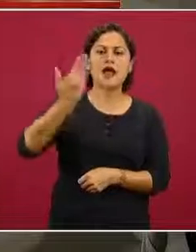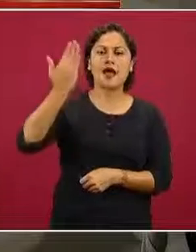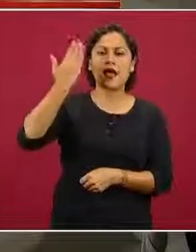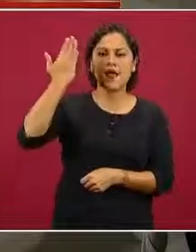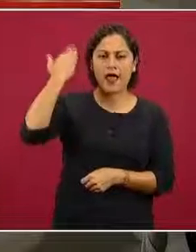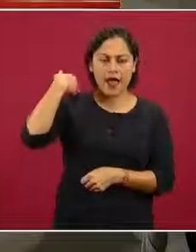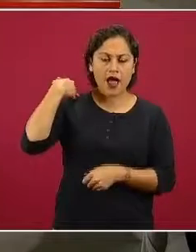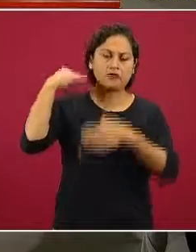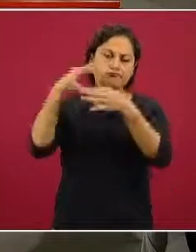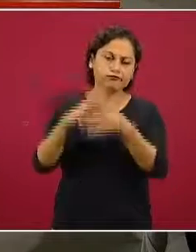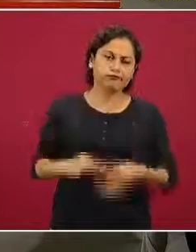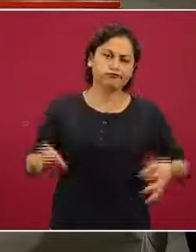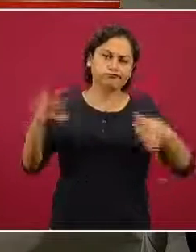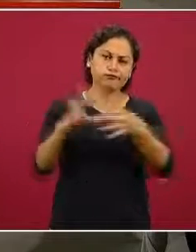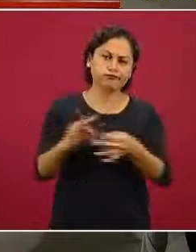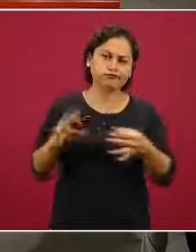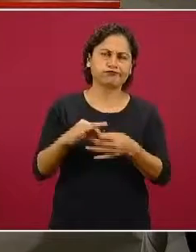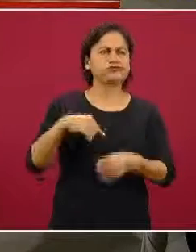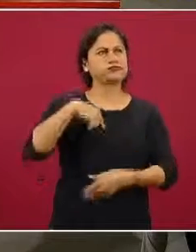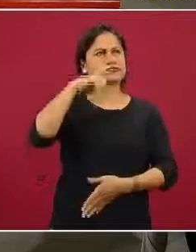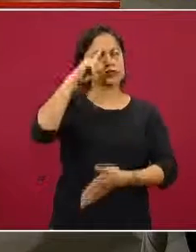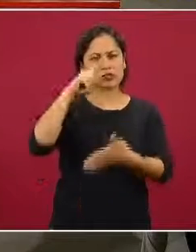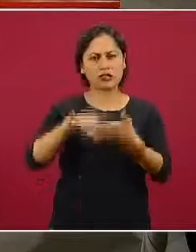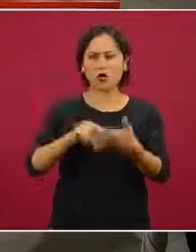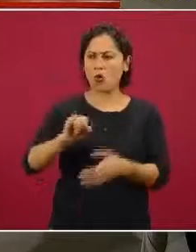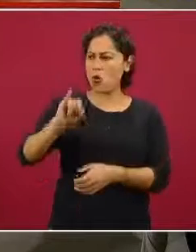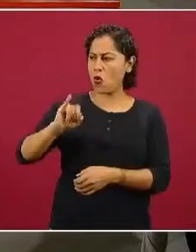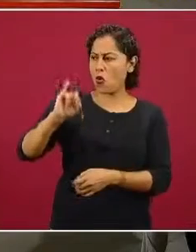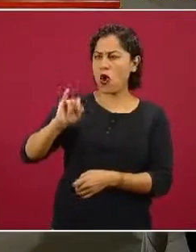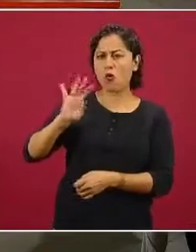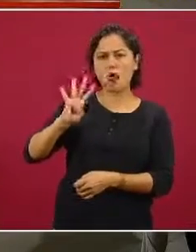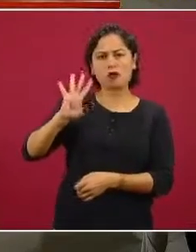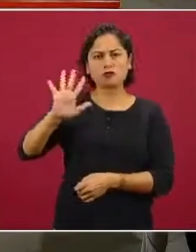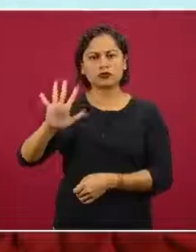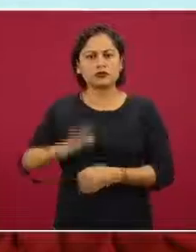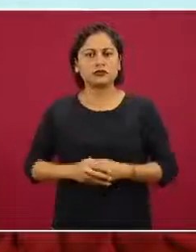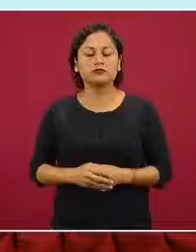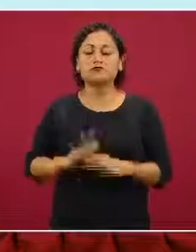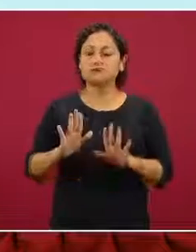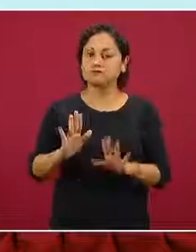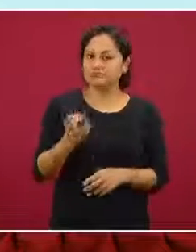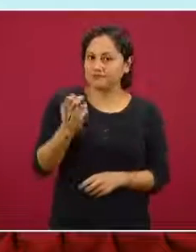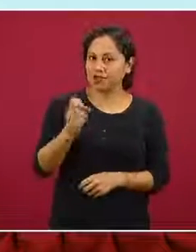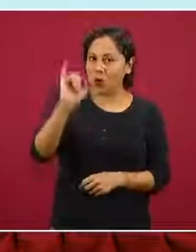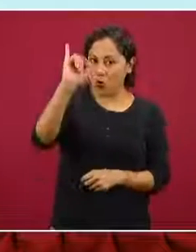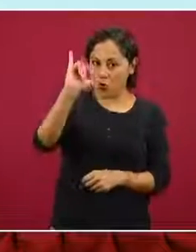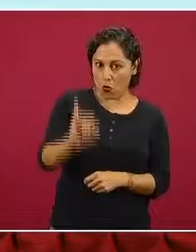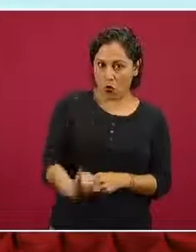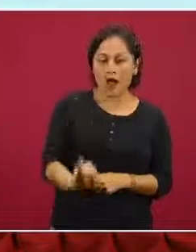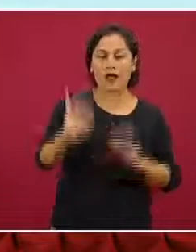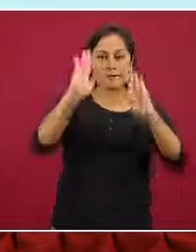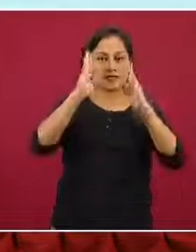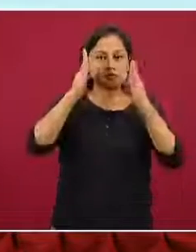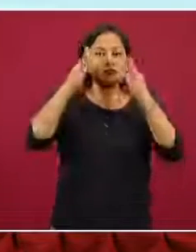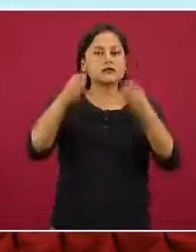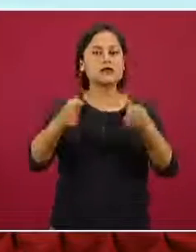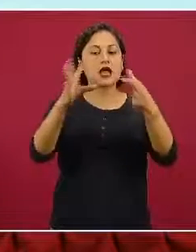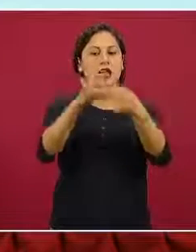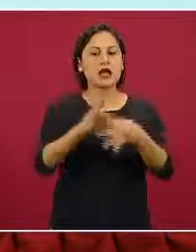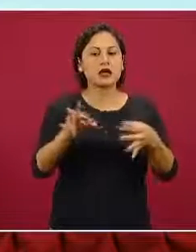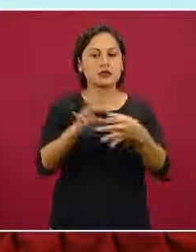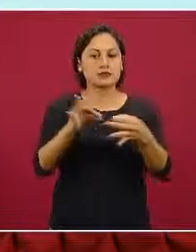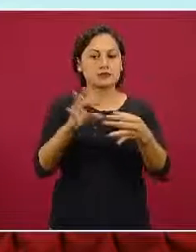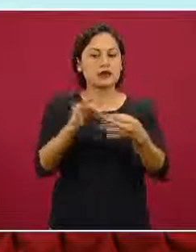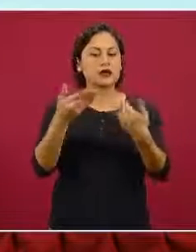Ya varios, como cuatro o cinco jueves, los jueves hemos aprovechado este espacio para presentar las